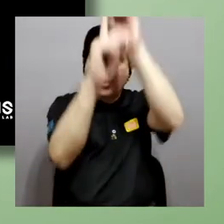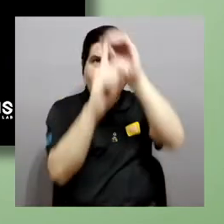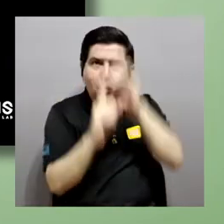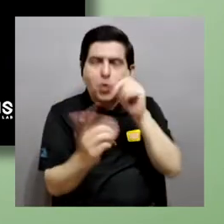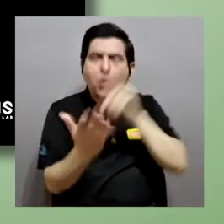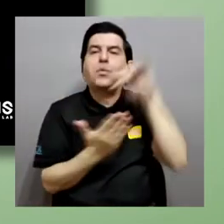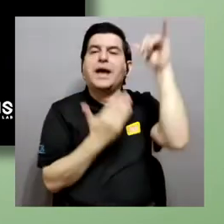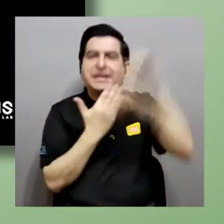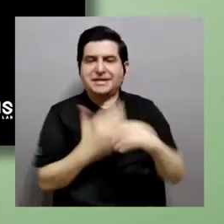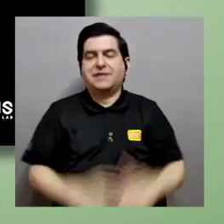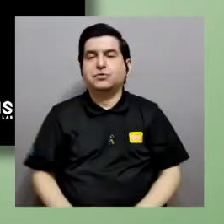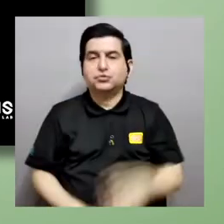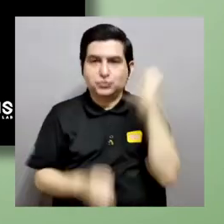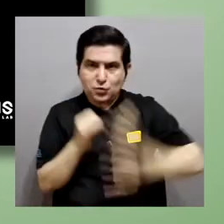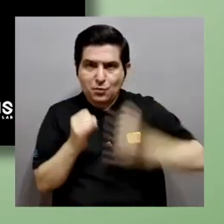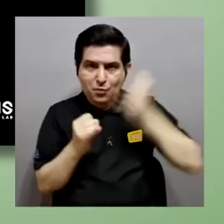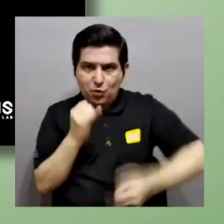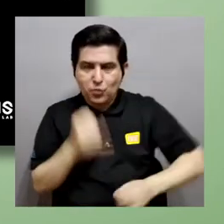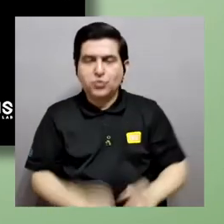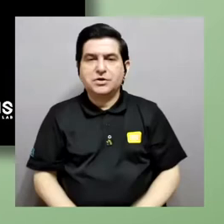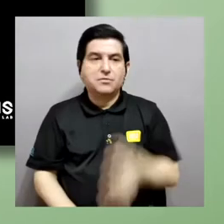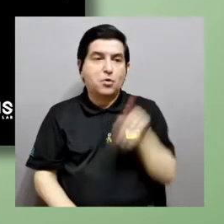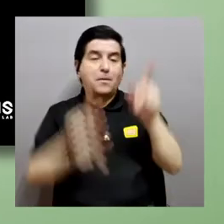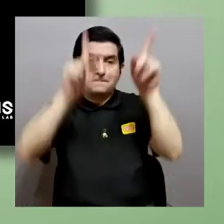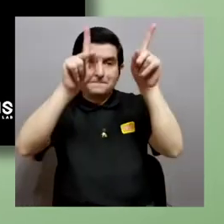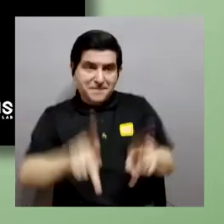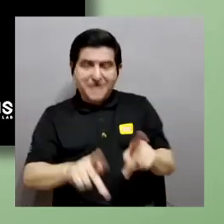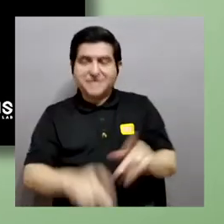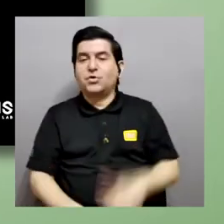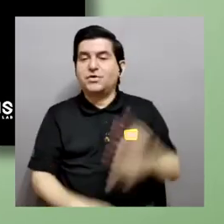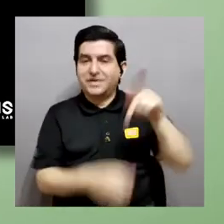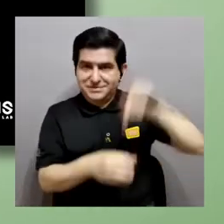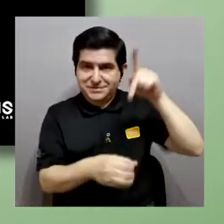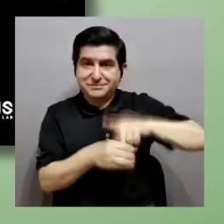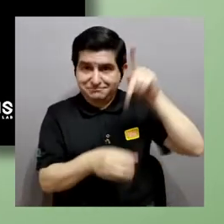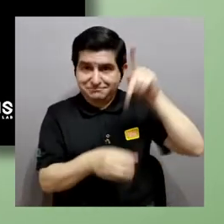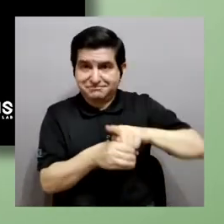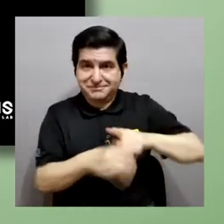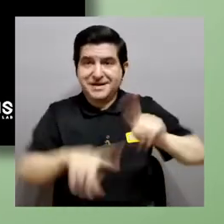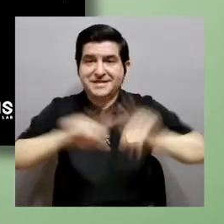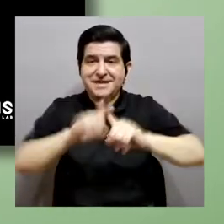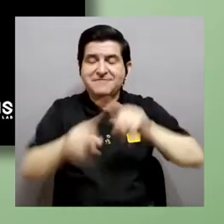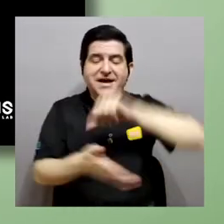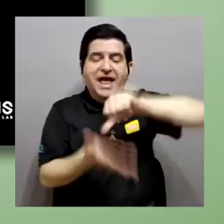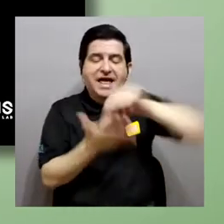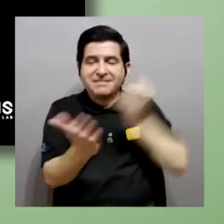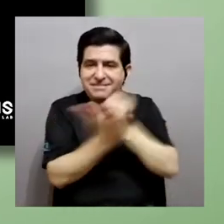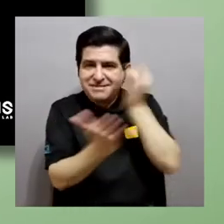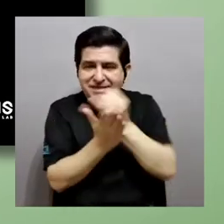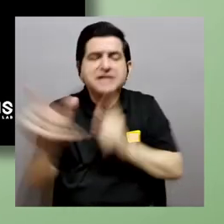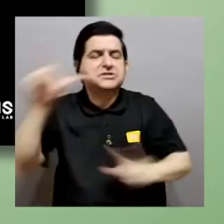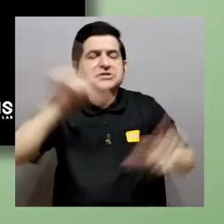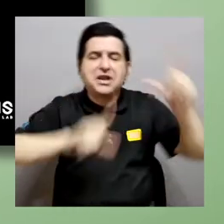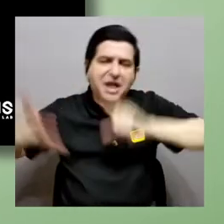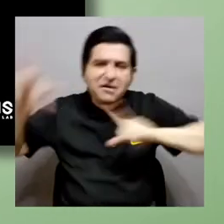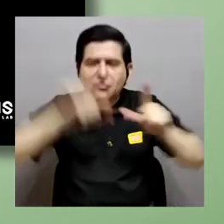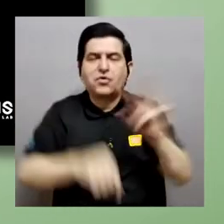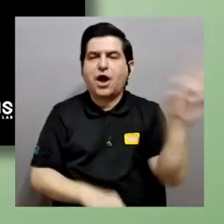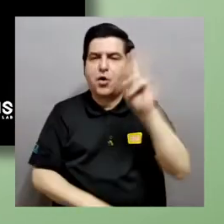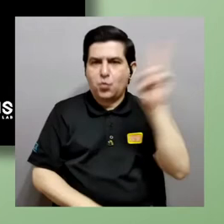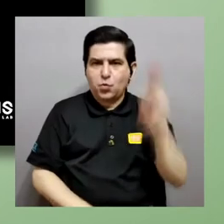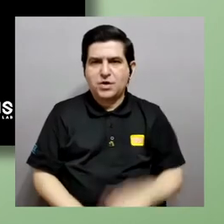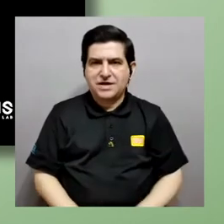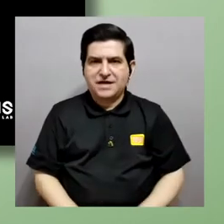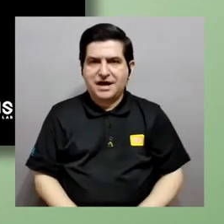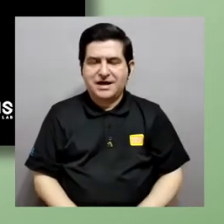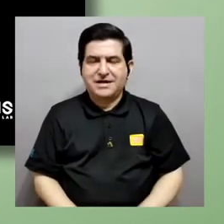finalmente, estas son las personas que participan, ¿verdad? Los diferentes centros de investigación, laboratorios, unidades, ¿verdad? De financiamiento, de apoyo